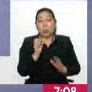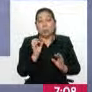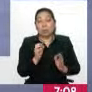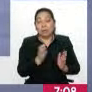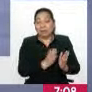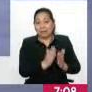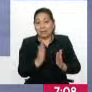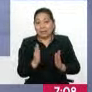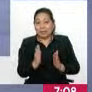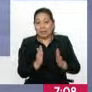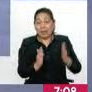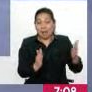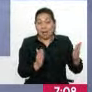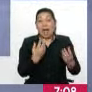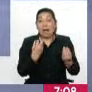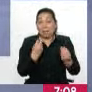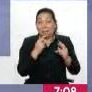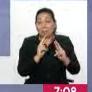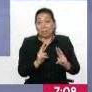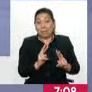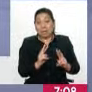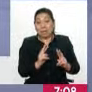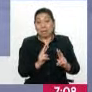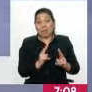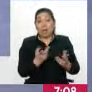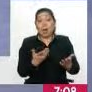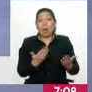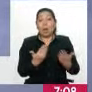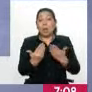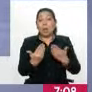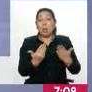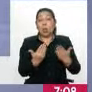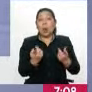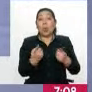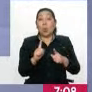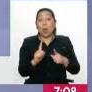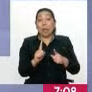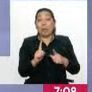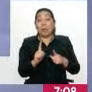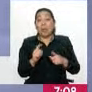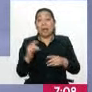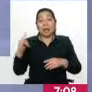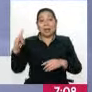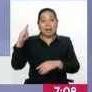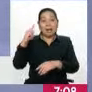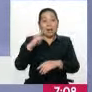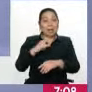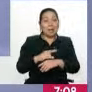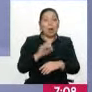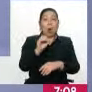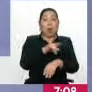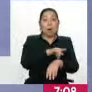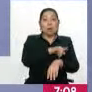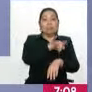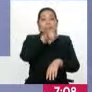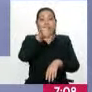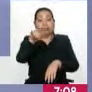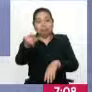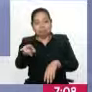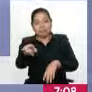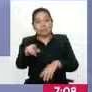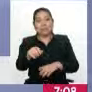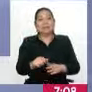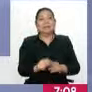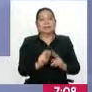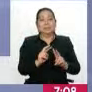izquierda. En este momento lo que estamos viendo son operaciones simultáneas de aterrizajes y despegues que se darían con el nuevo aeropuerto del proyecto